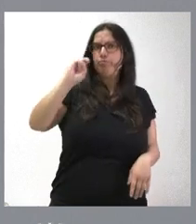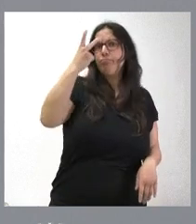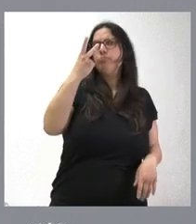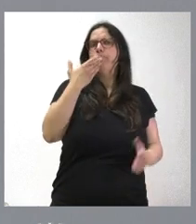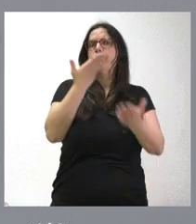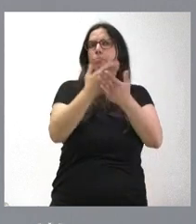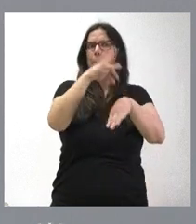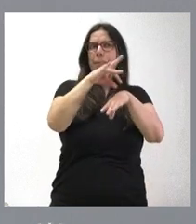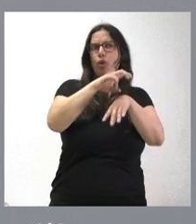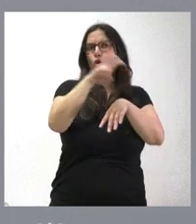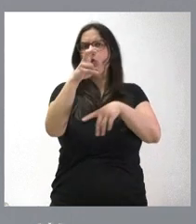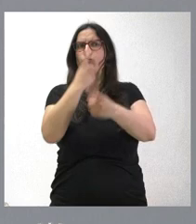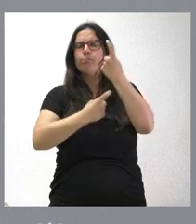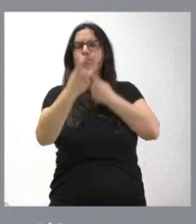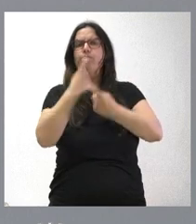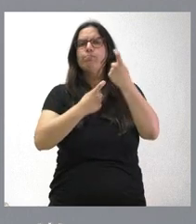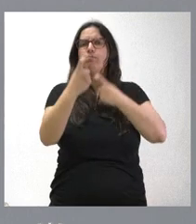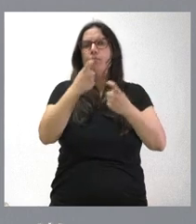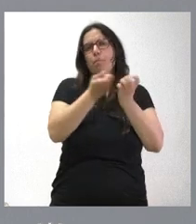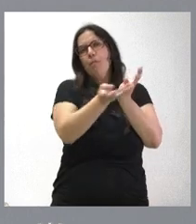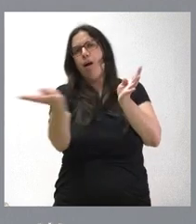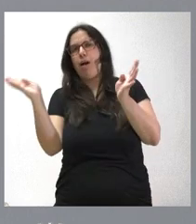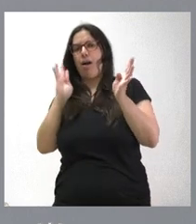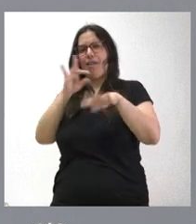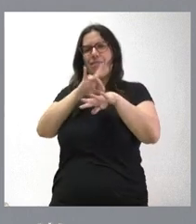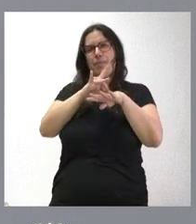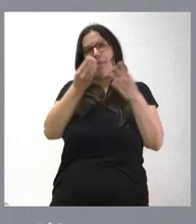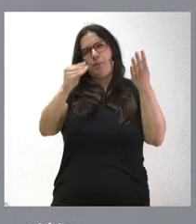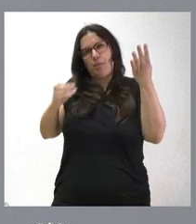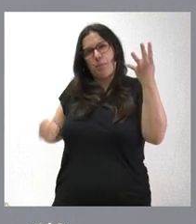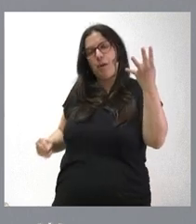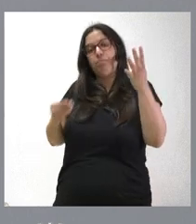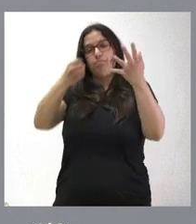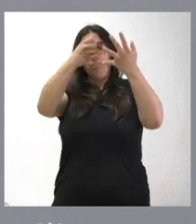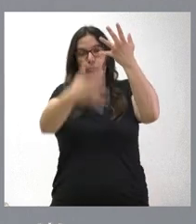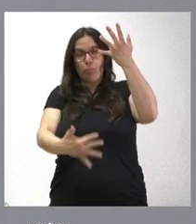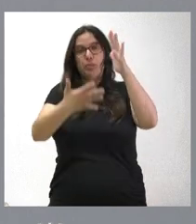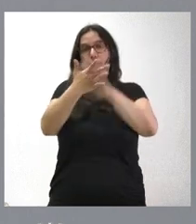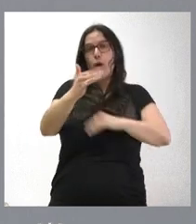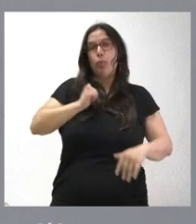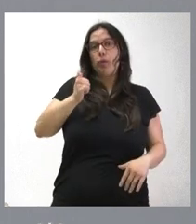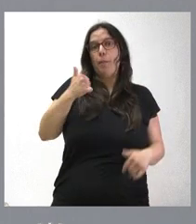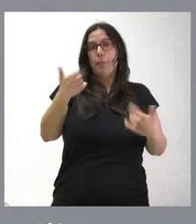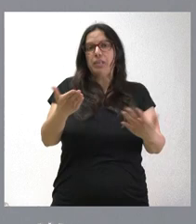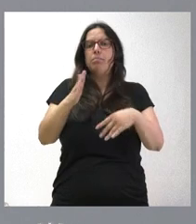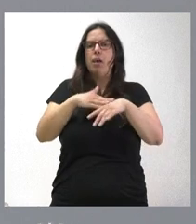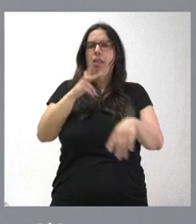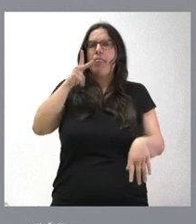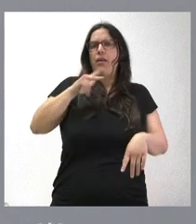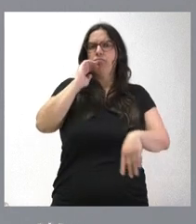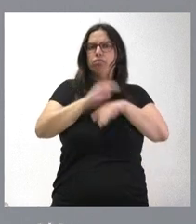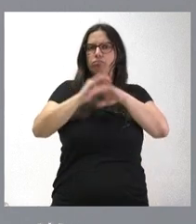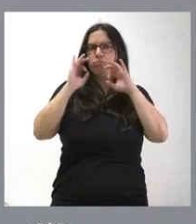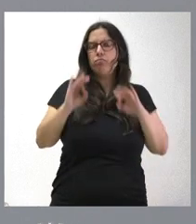médica, con un espectro mucho más amplio de patologías, ofreciendo a los ciudadanos más posibilidades para ejercer este derecho y